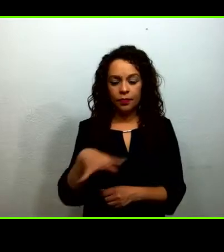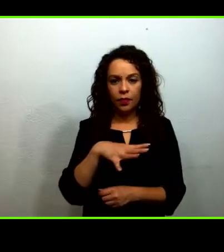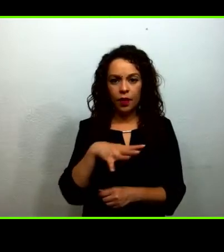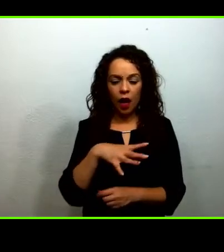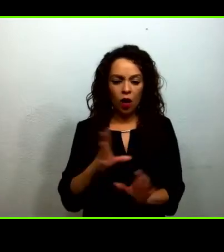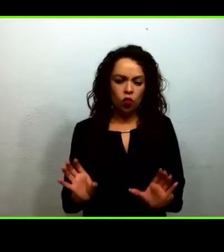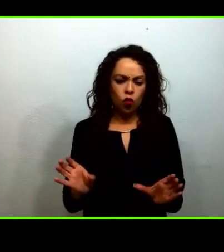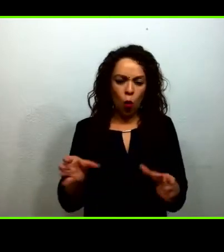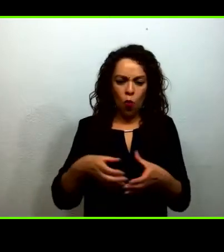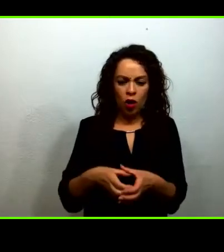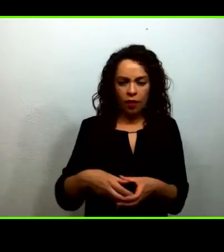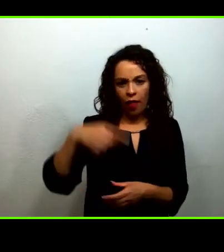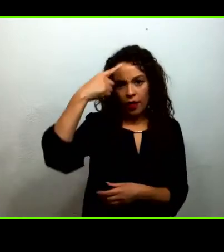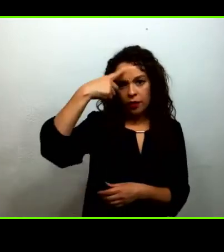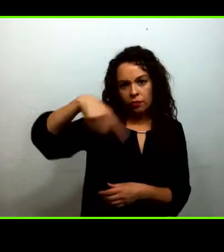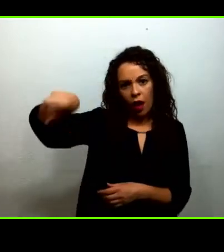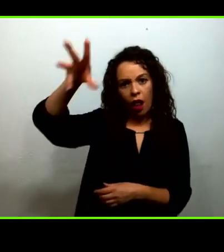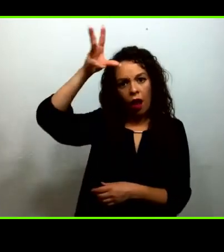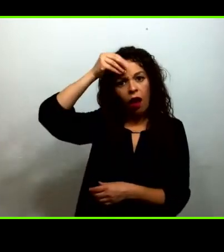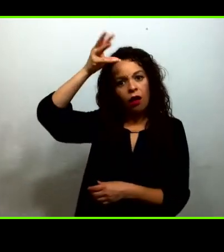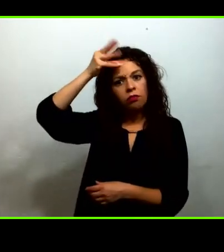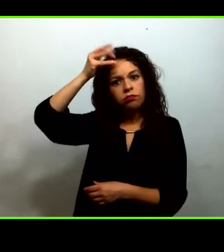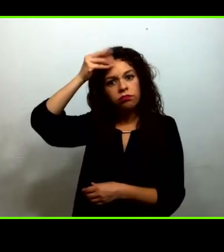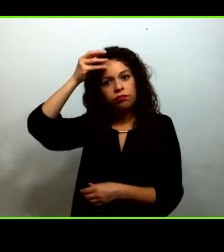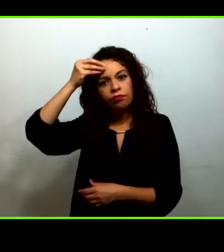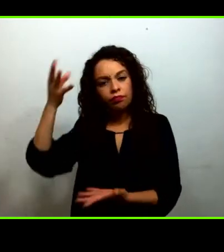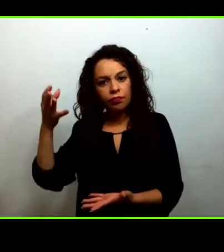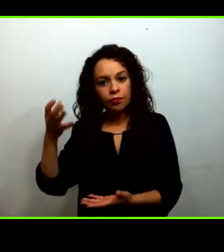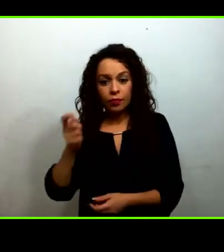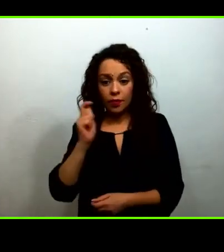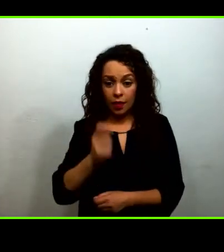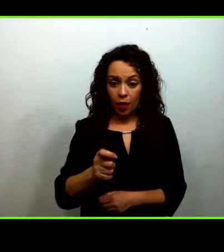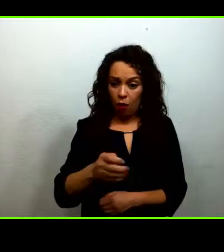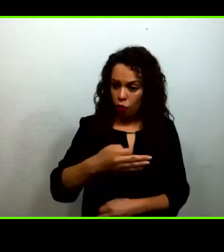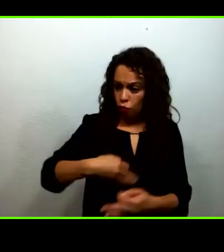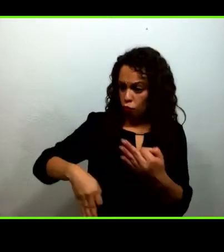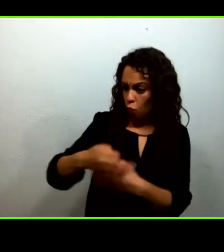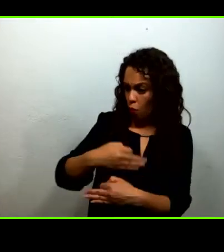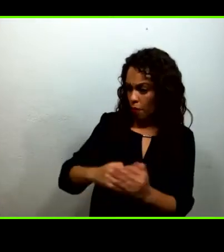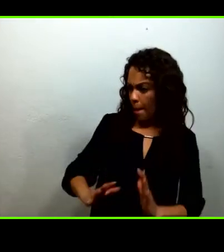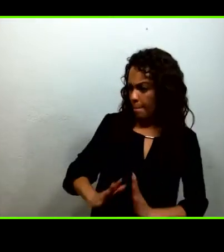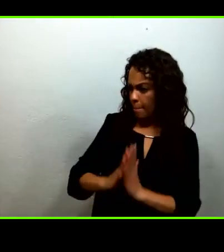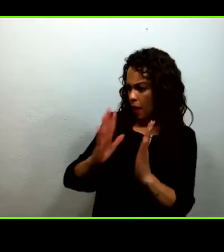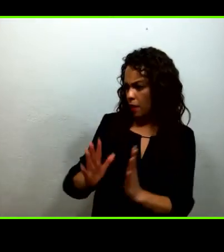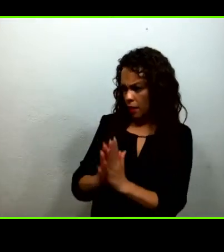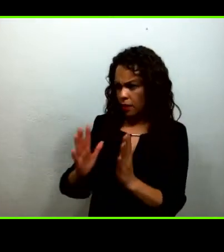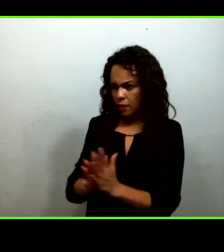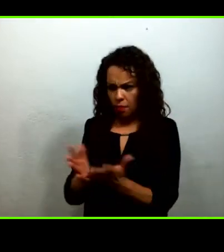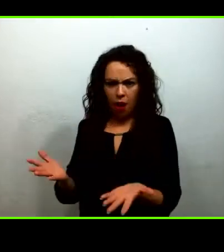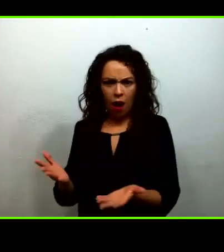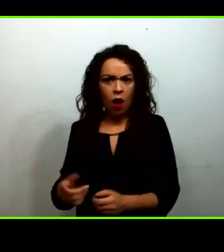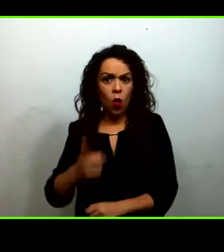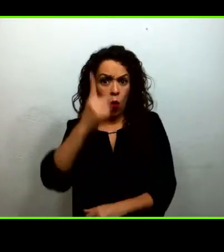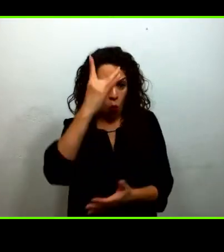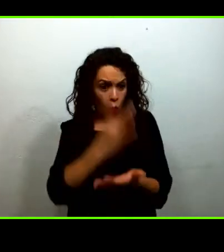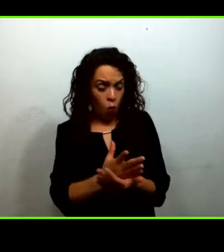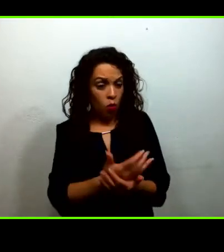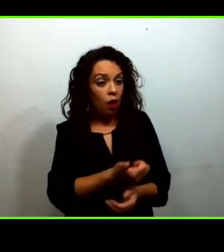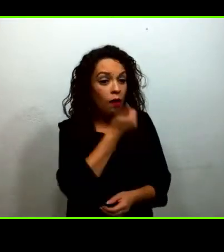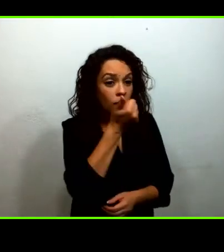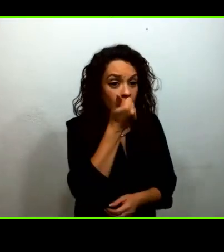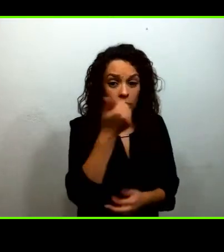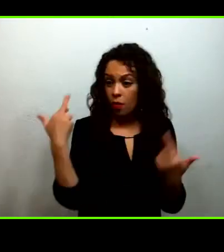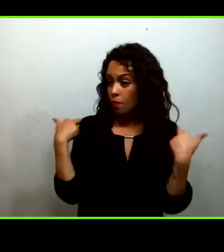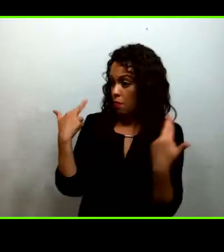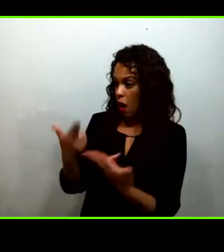aprendizaje en las que participen no solamente alumnos y maestros, sino también padres de familia,